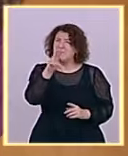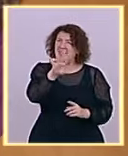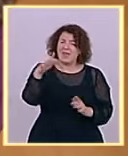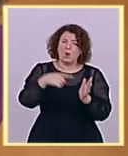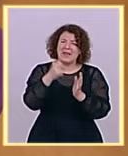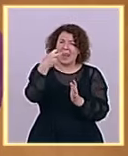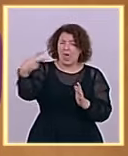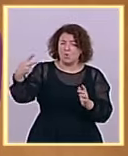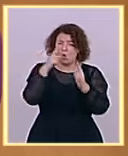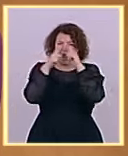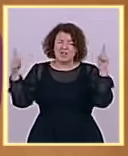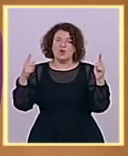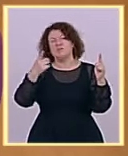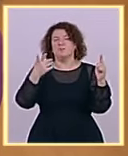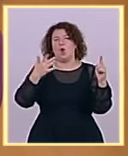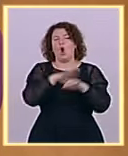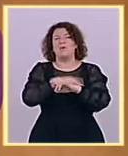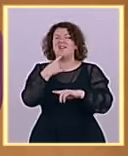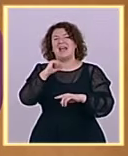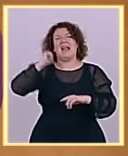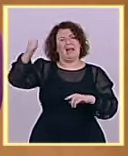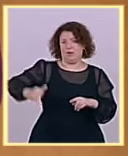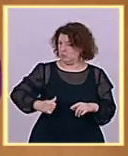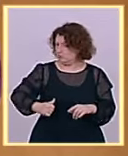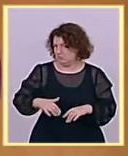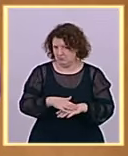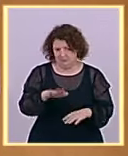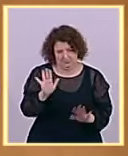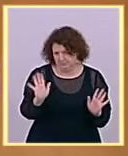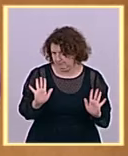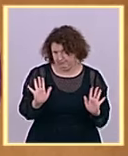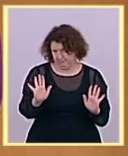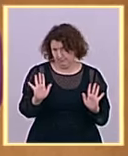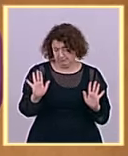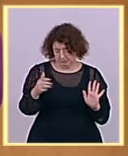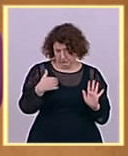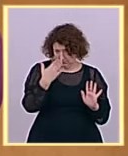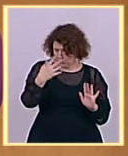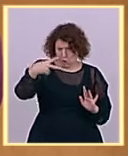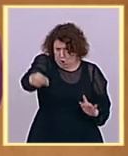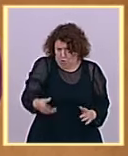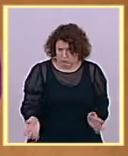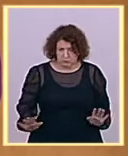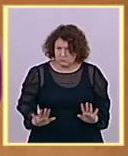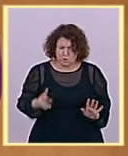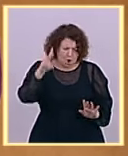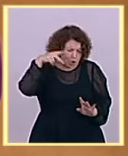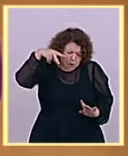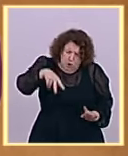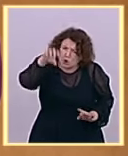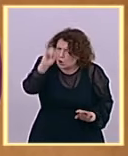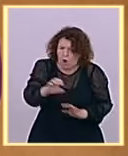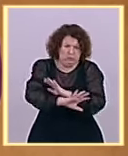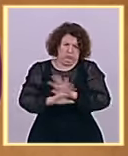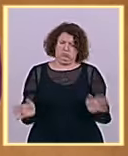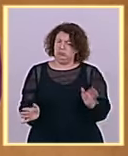Feijó, se lo digo con toda la rotundidad, evidentemente este gobierno no piensa que es rico. Ahora, el Partido